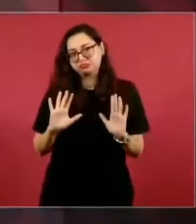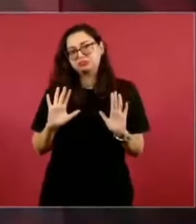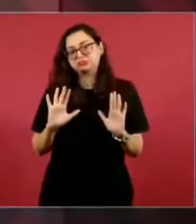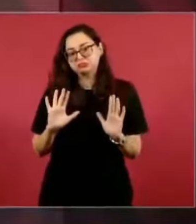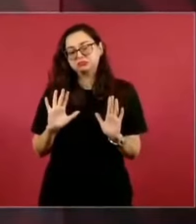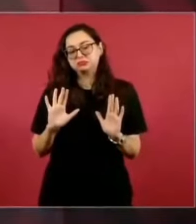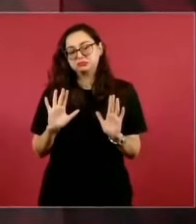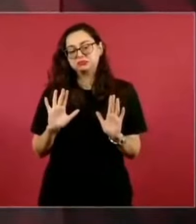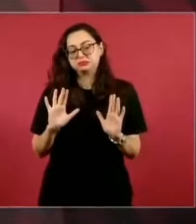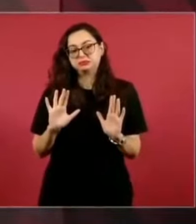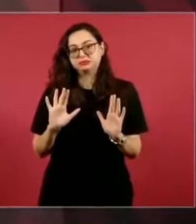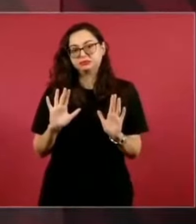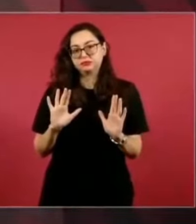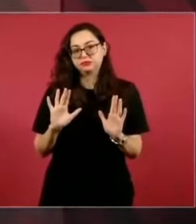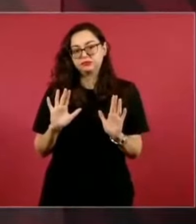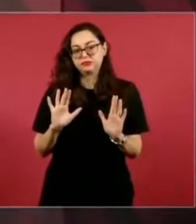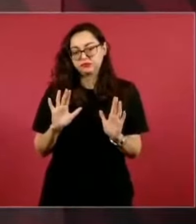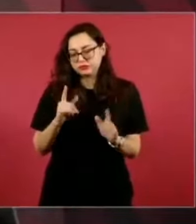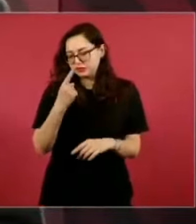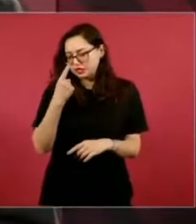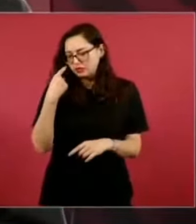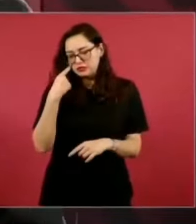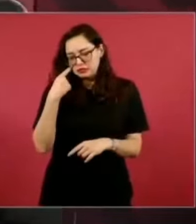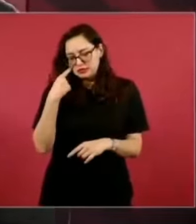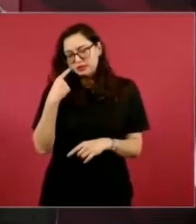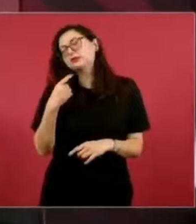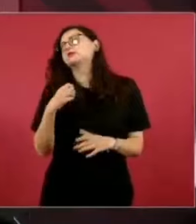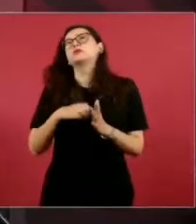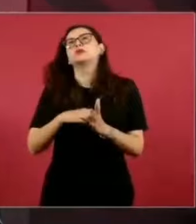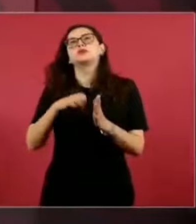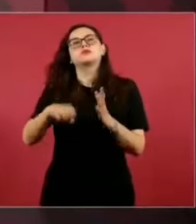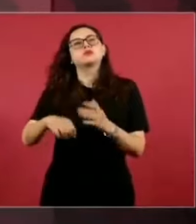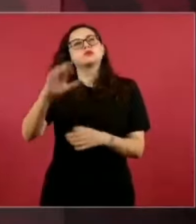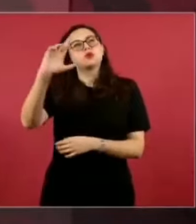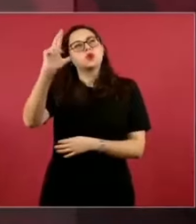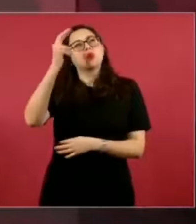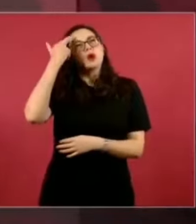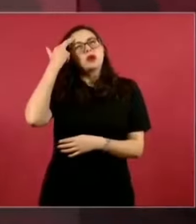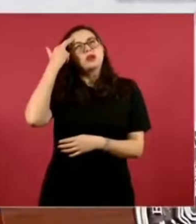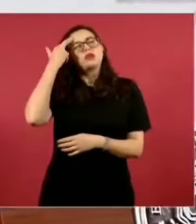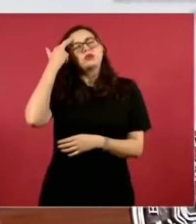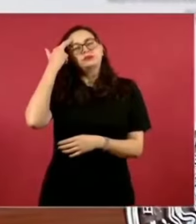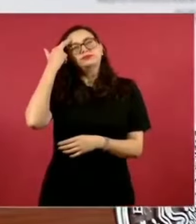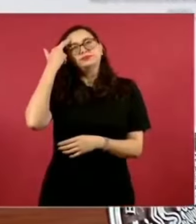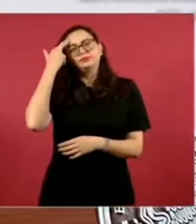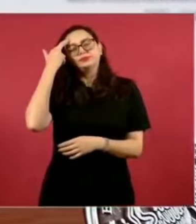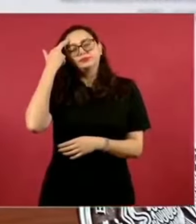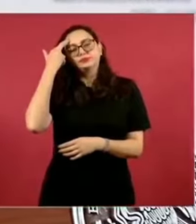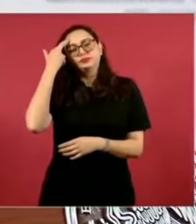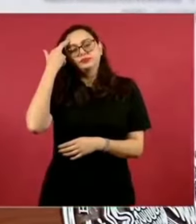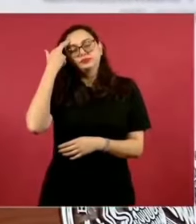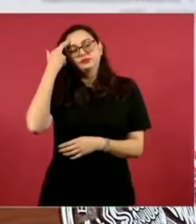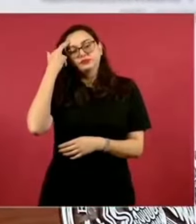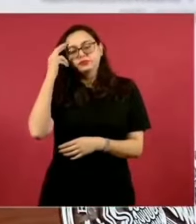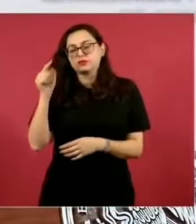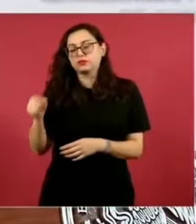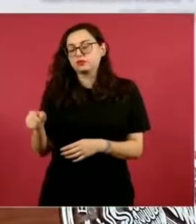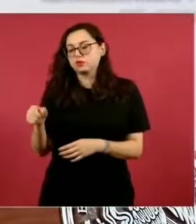estoy tratando de recordar. Urrea era